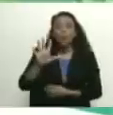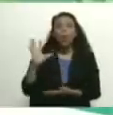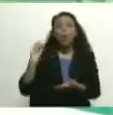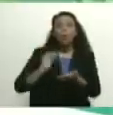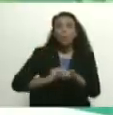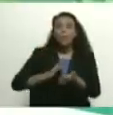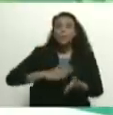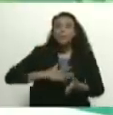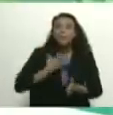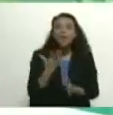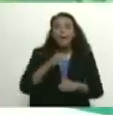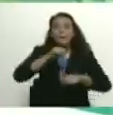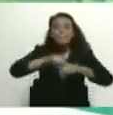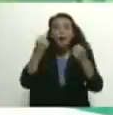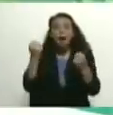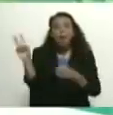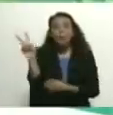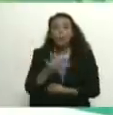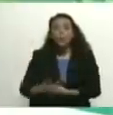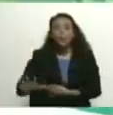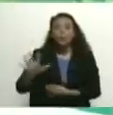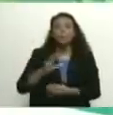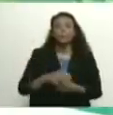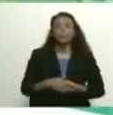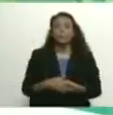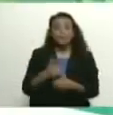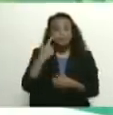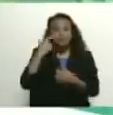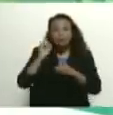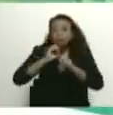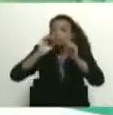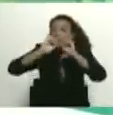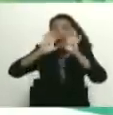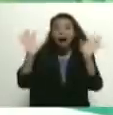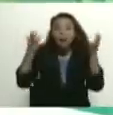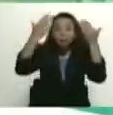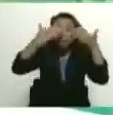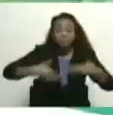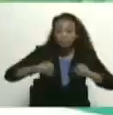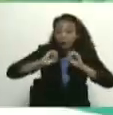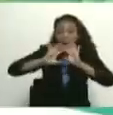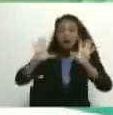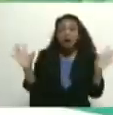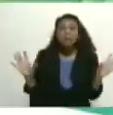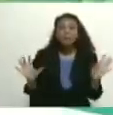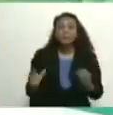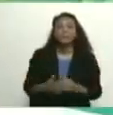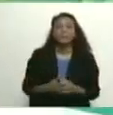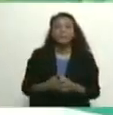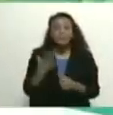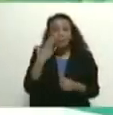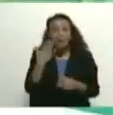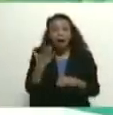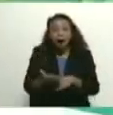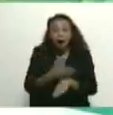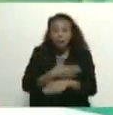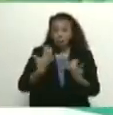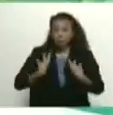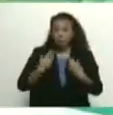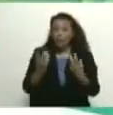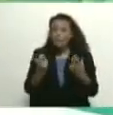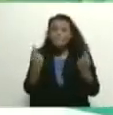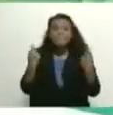apoya, todos los grupos. Quedan al desnudo. Y nosotros tenemos que prepararnos institucionalmente.